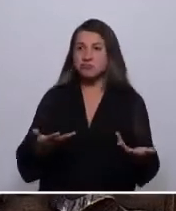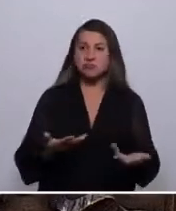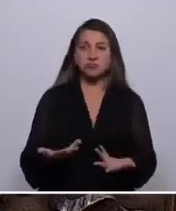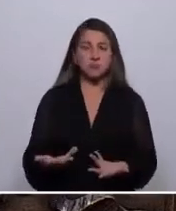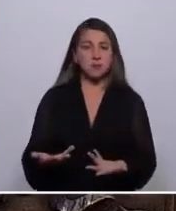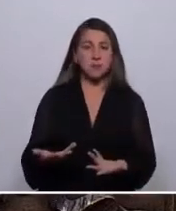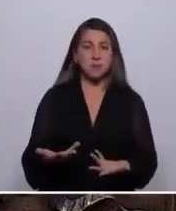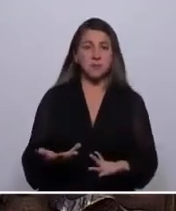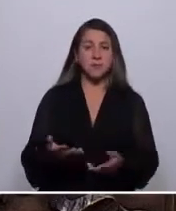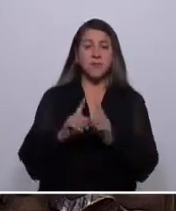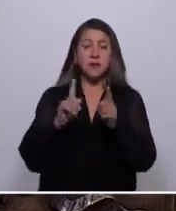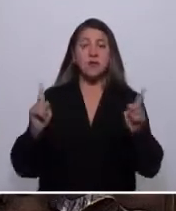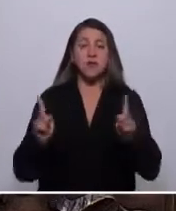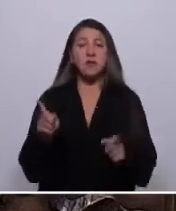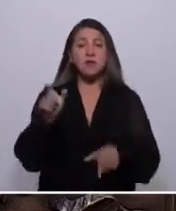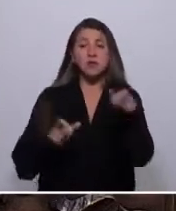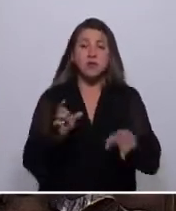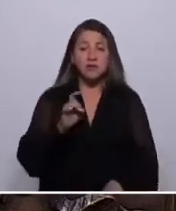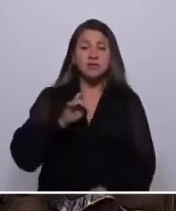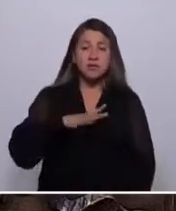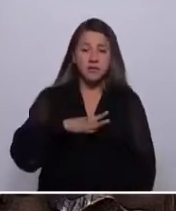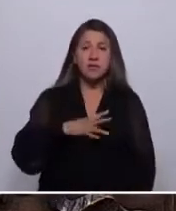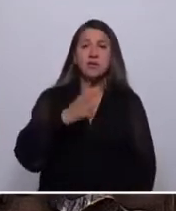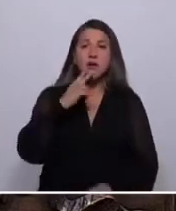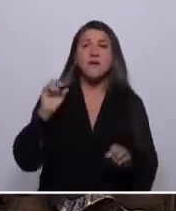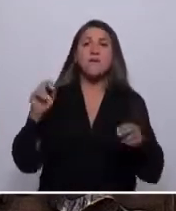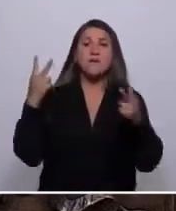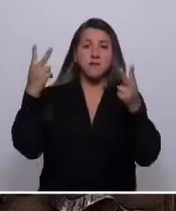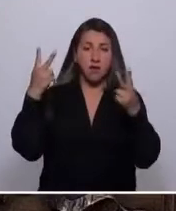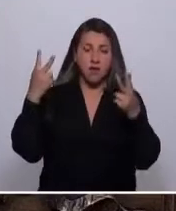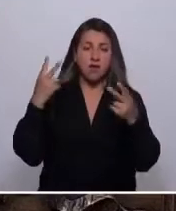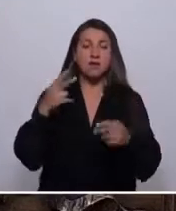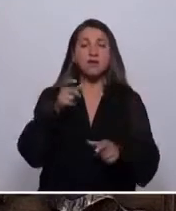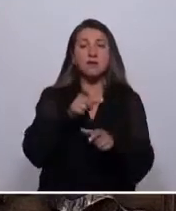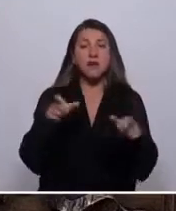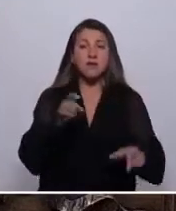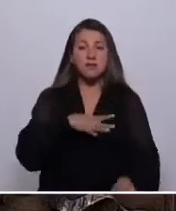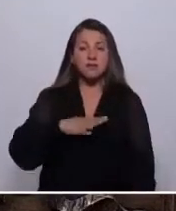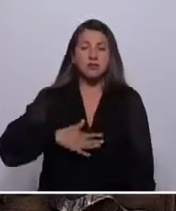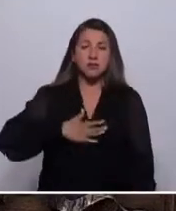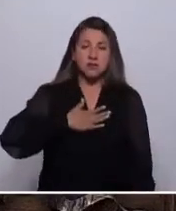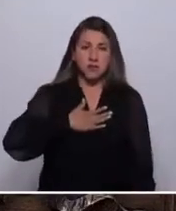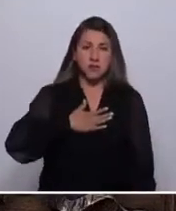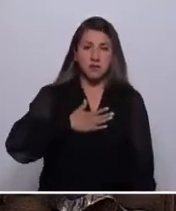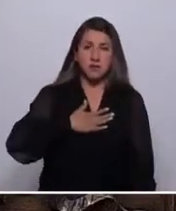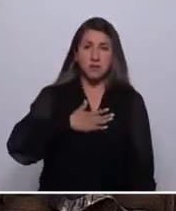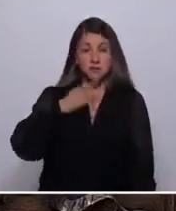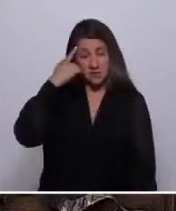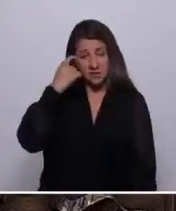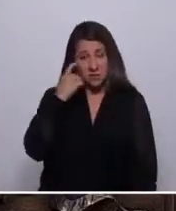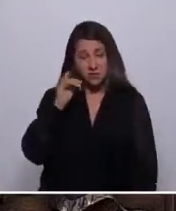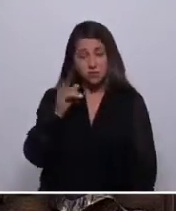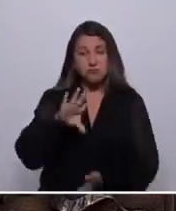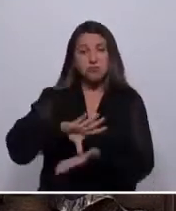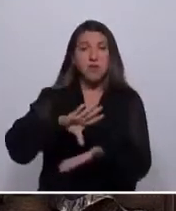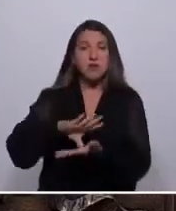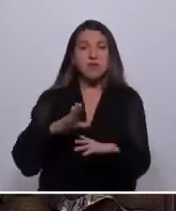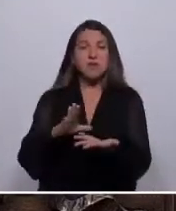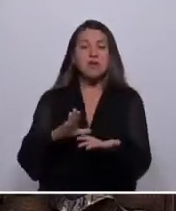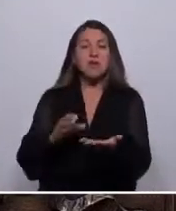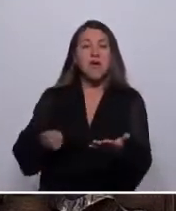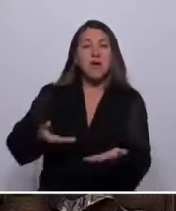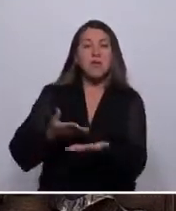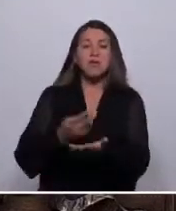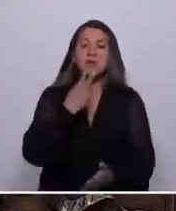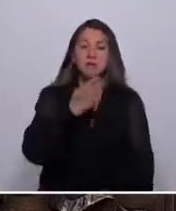Que cada uno de los chilenos viva y que cada uno de chilenos sienta. Creo en un país que apueste por la